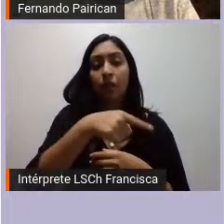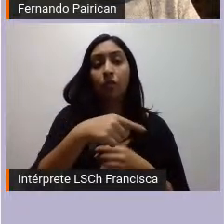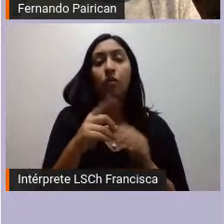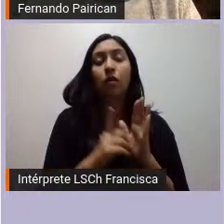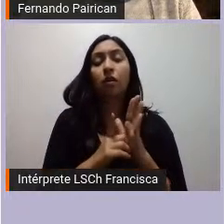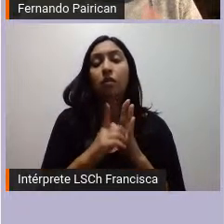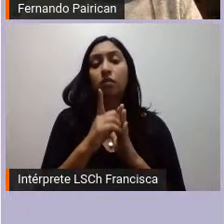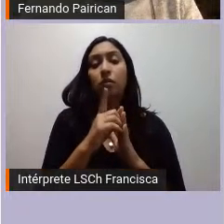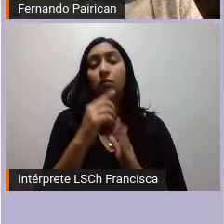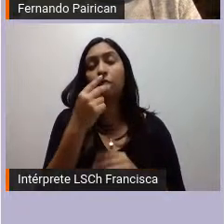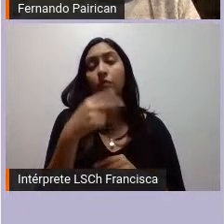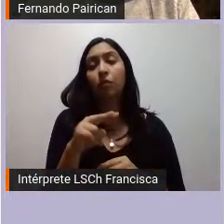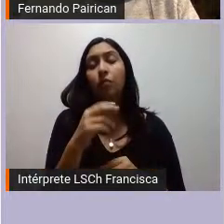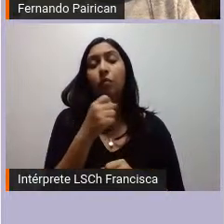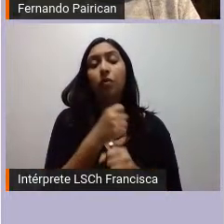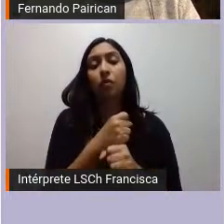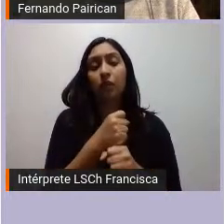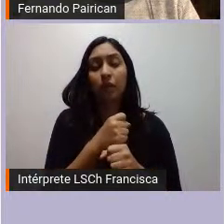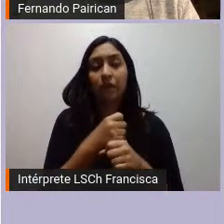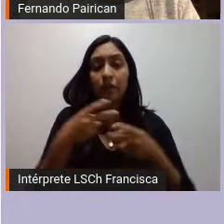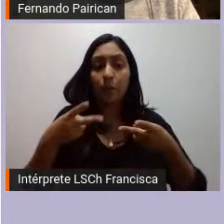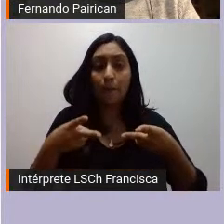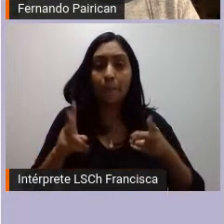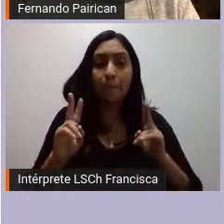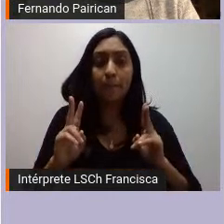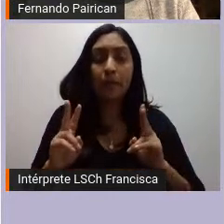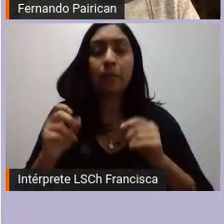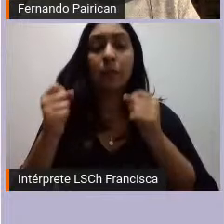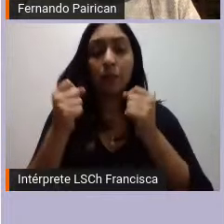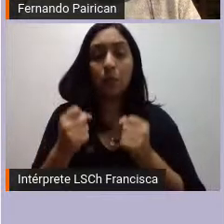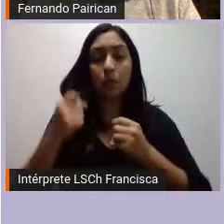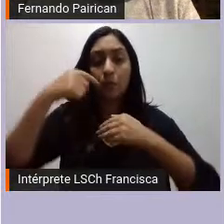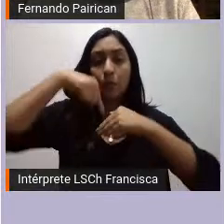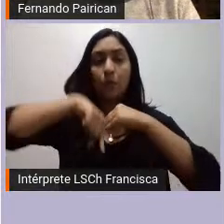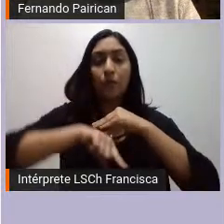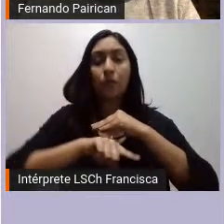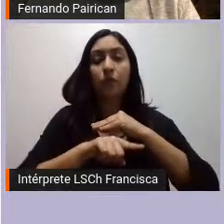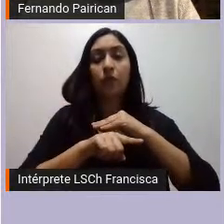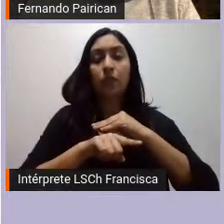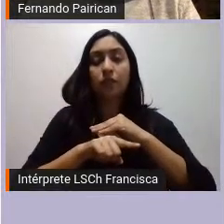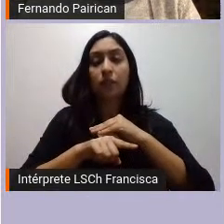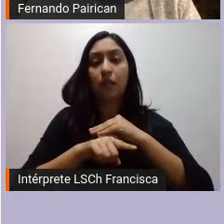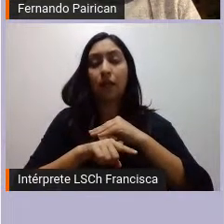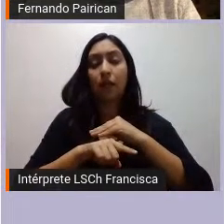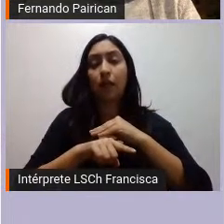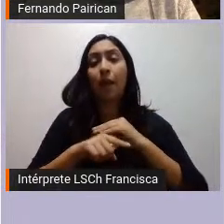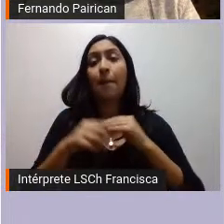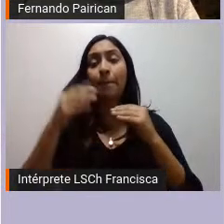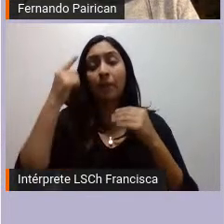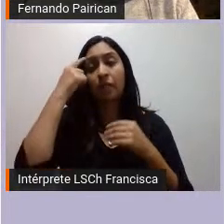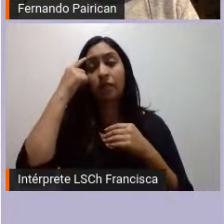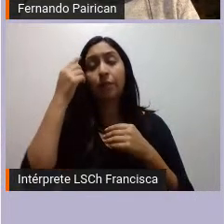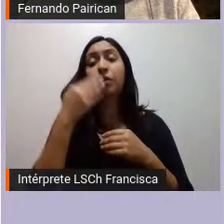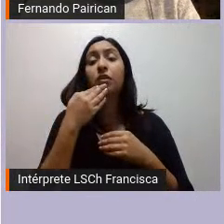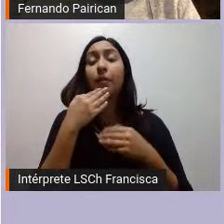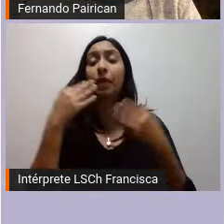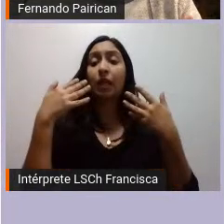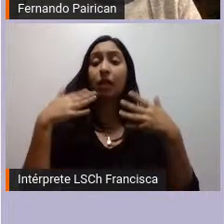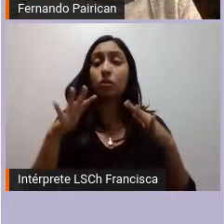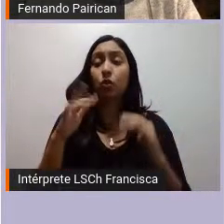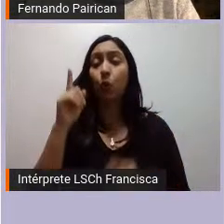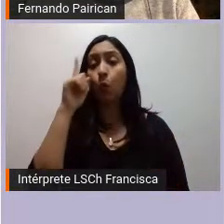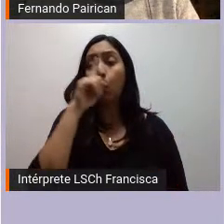trabajos que les permite sin duda poder adentrarse al pensamiento y la acción que es justamente el último libro